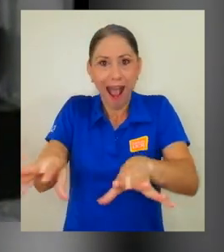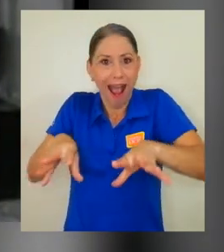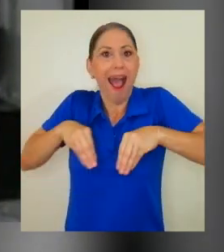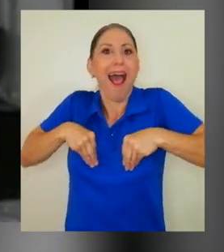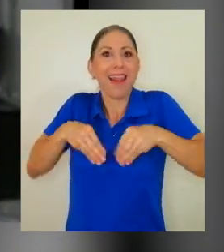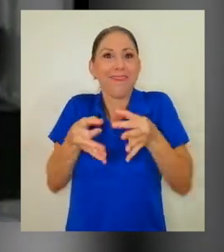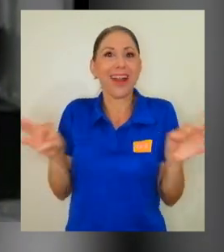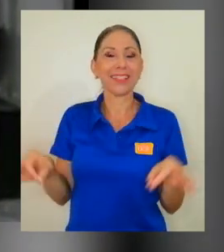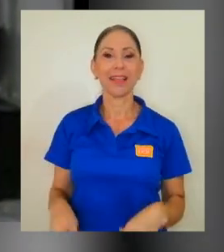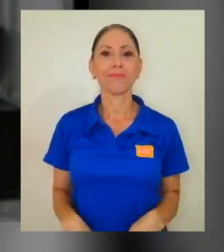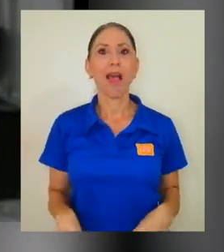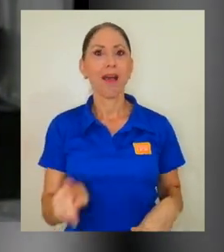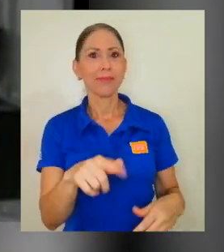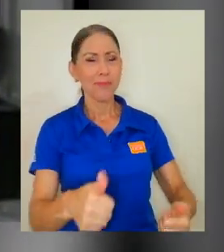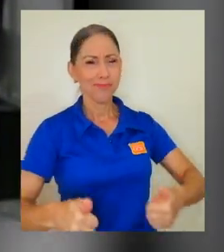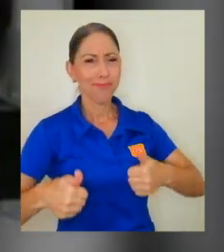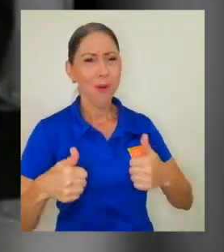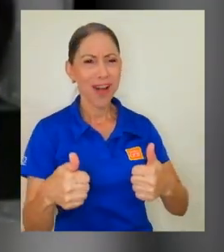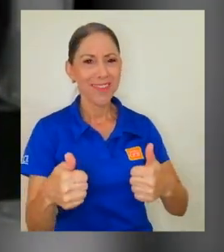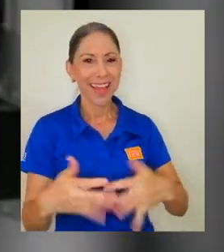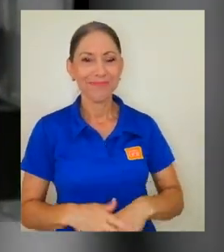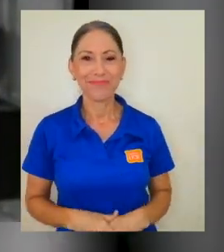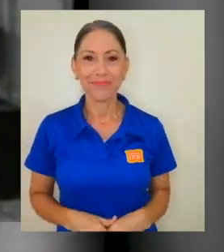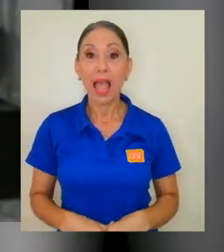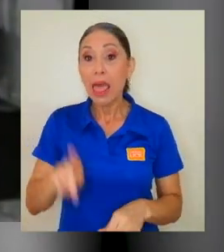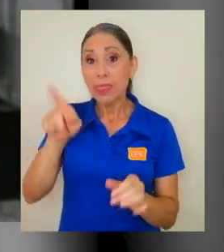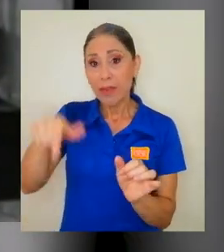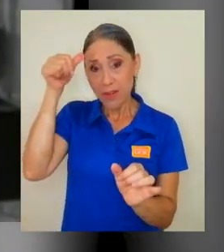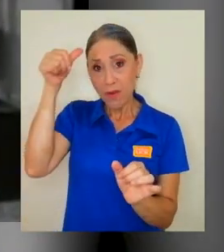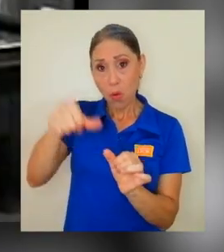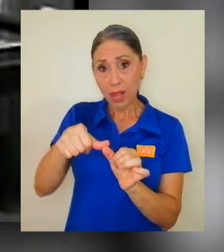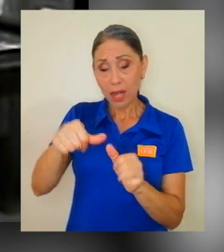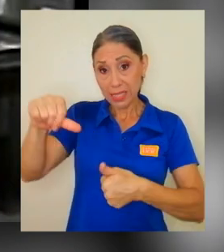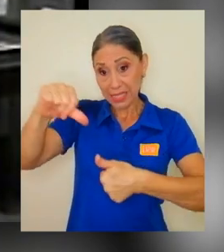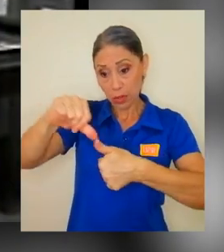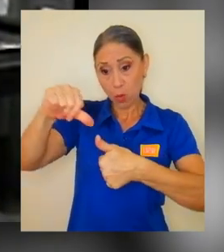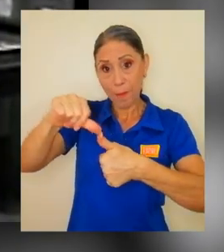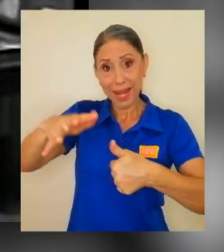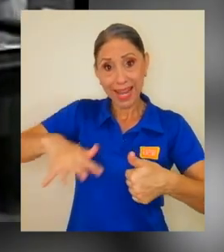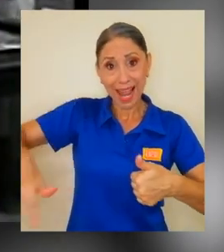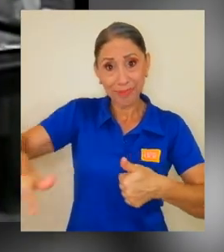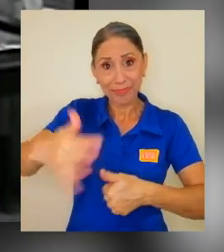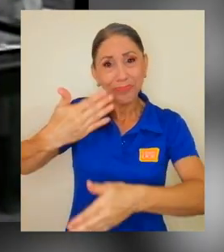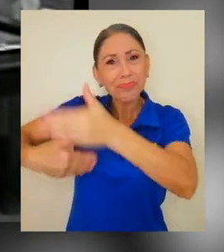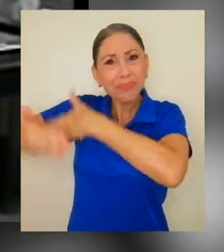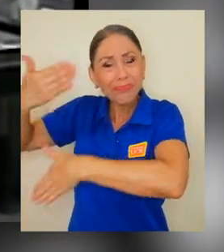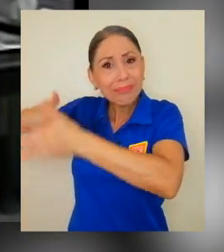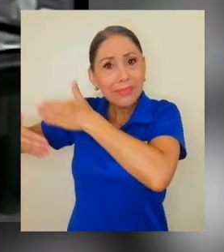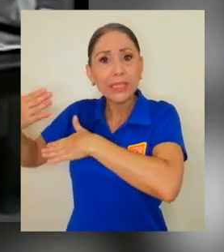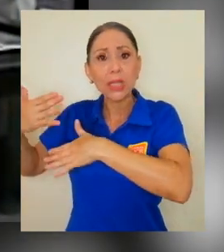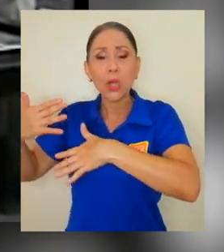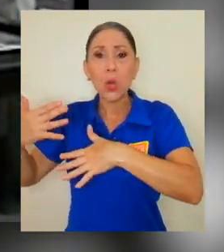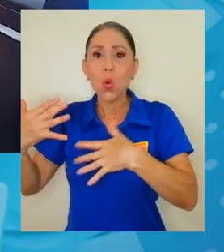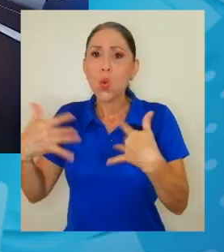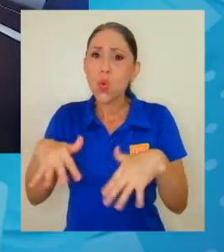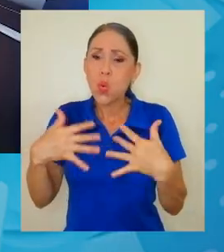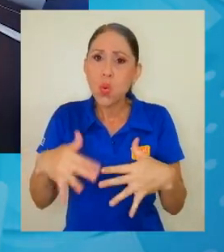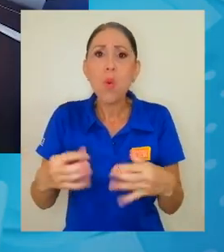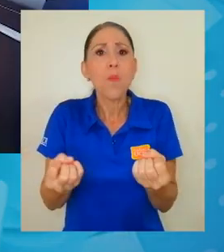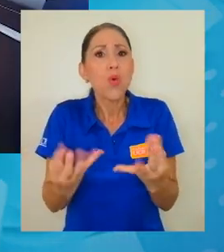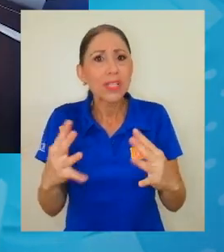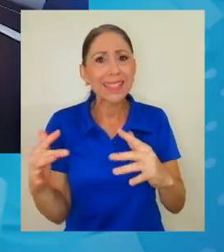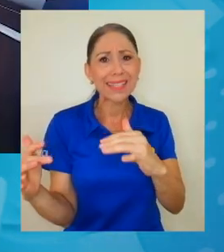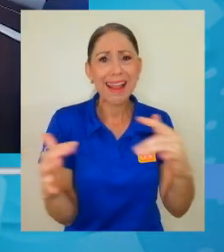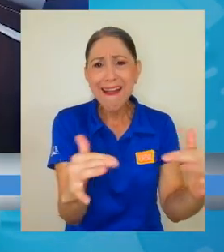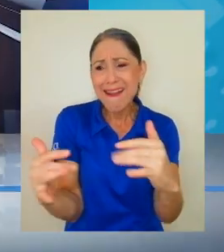Soy Pura Vida. Hay que recordar que Centroamérica estaba desgarrándose en